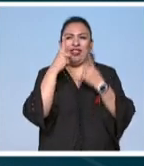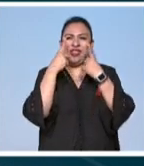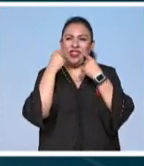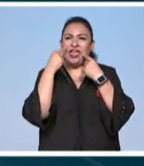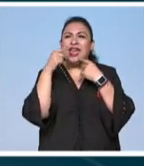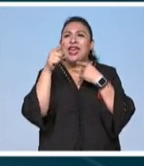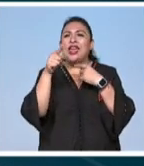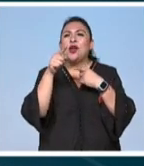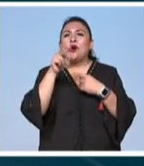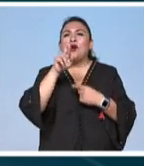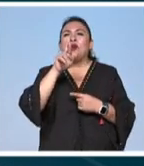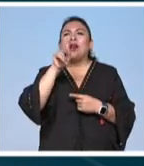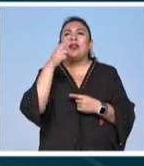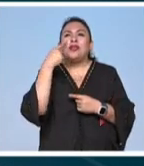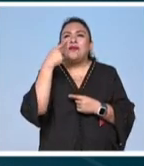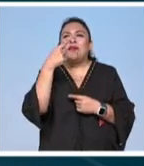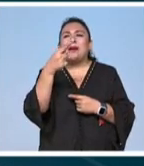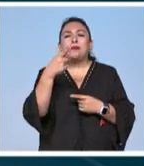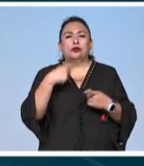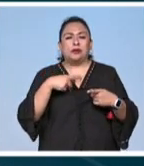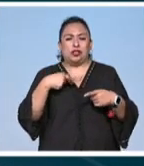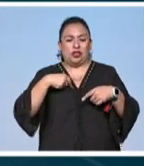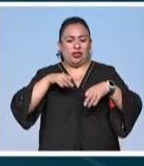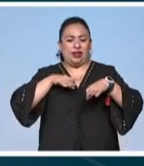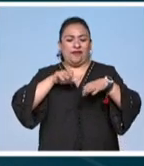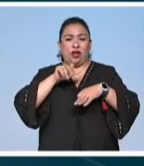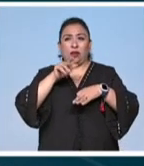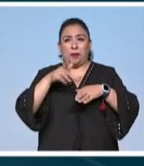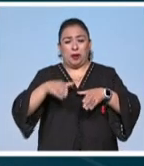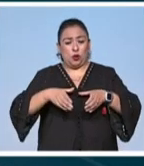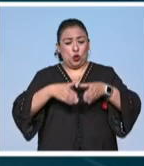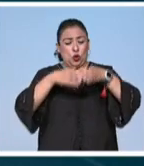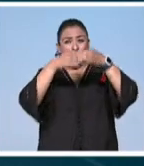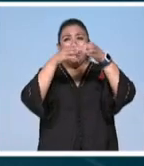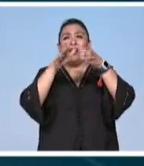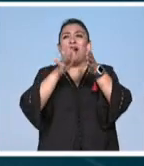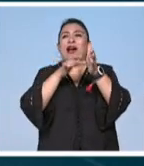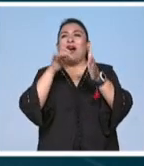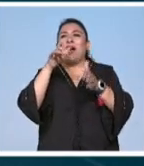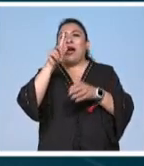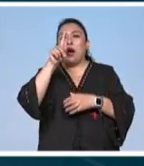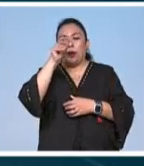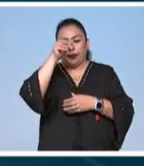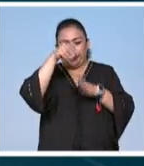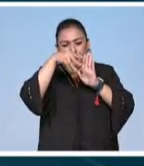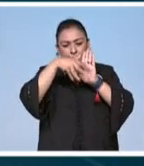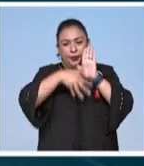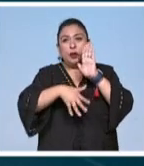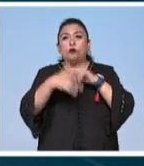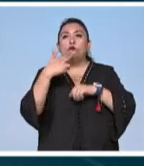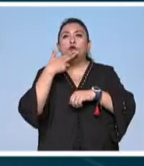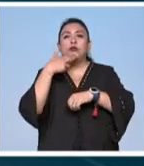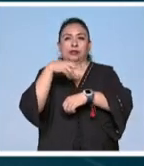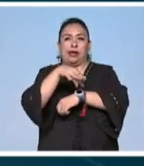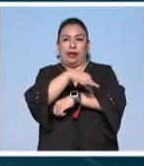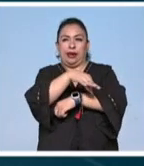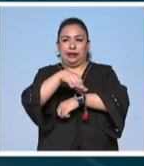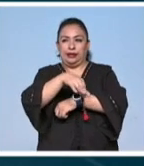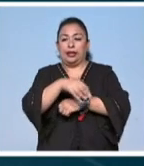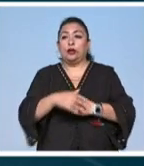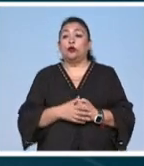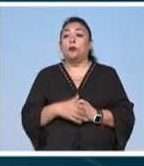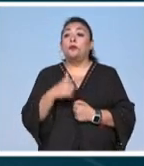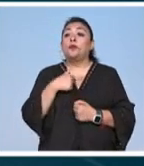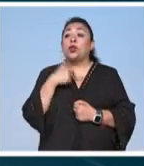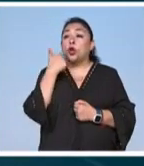quien es una referencia al oficio de adobero para crear una escultura inspirada en una bajada de agua utilizada en la arquitectura yo